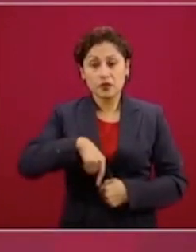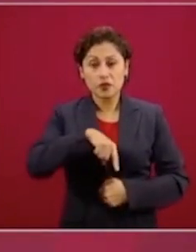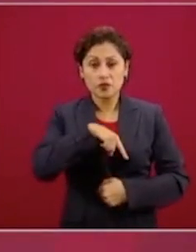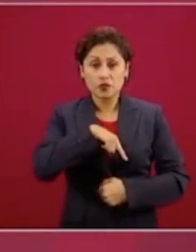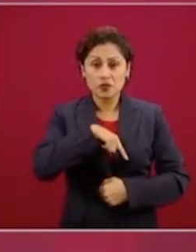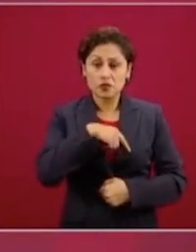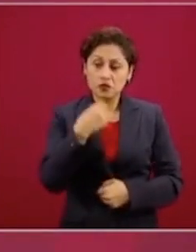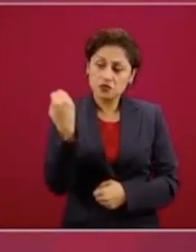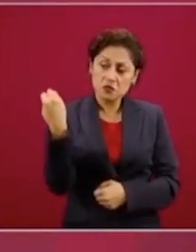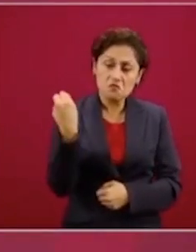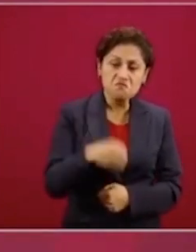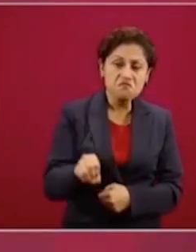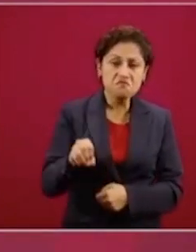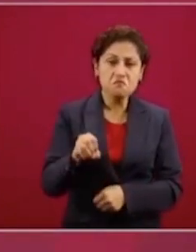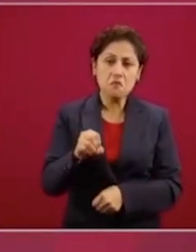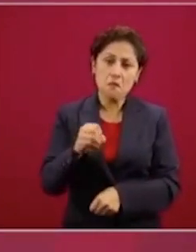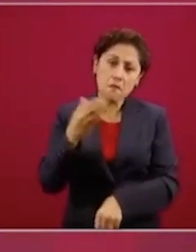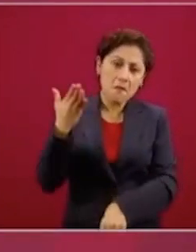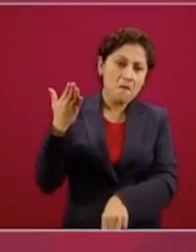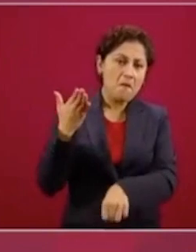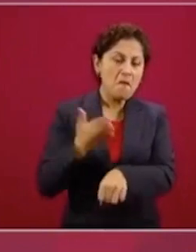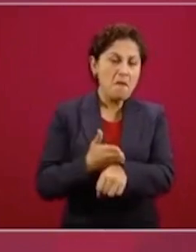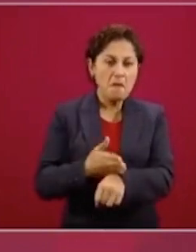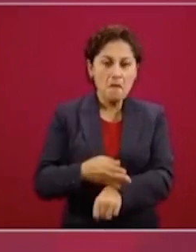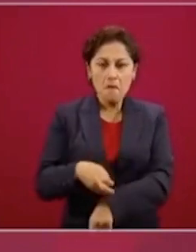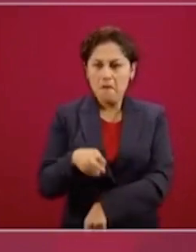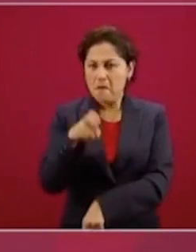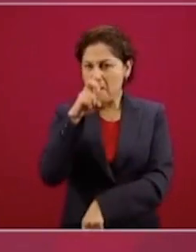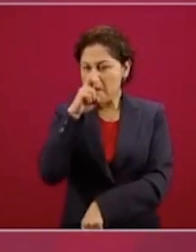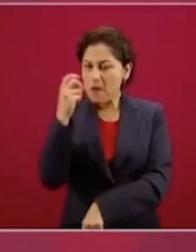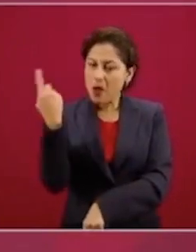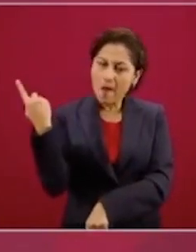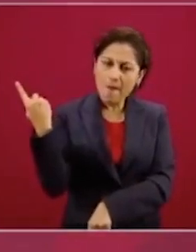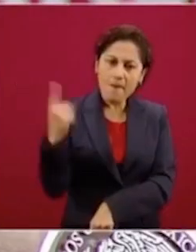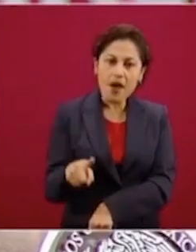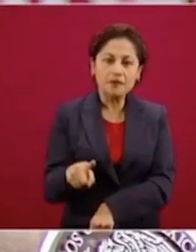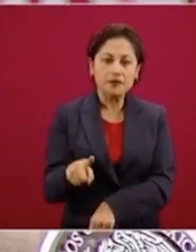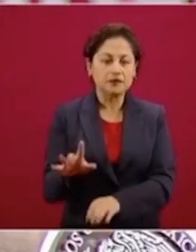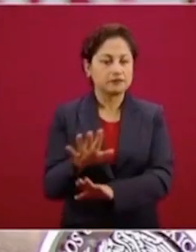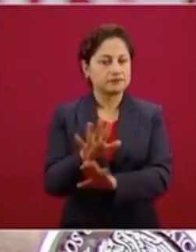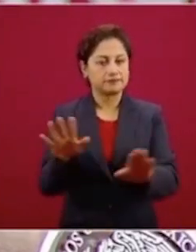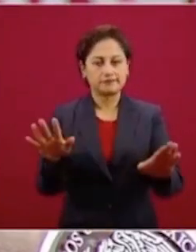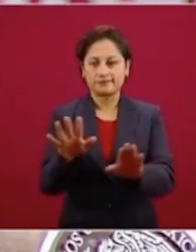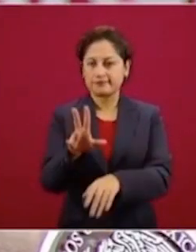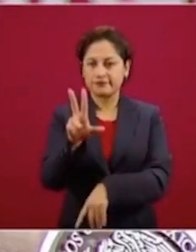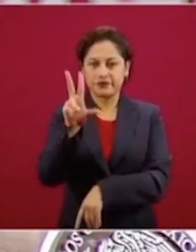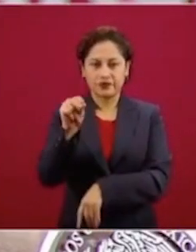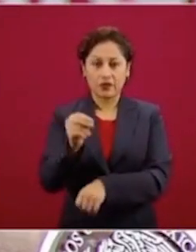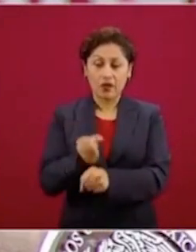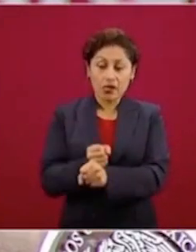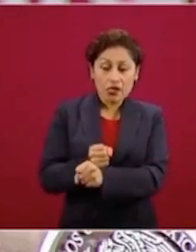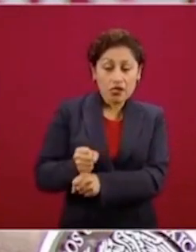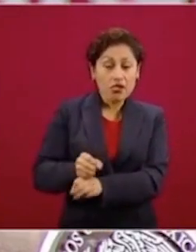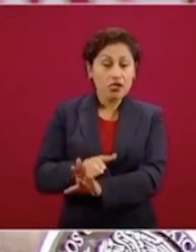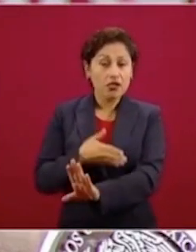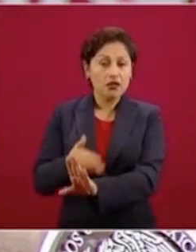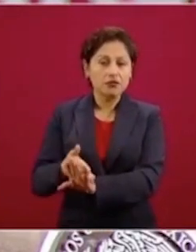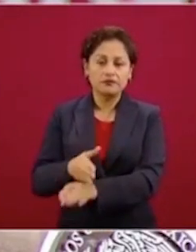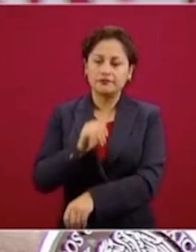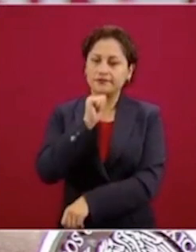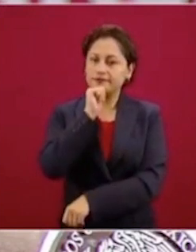lo coercitivo, mucho menos la fuerza bruta, no se reprime,